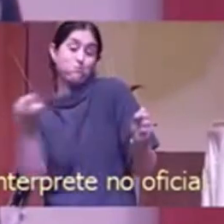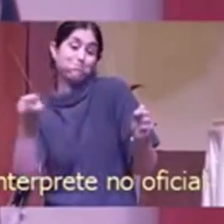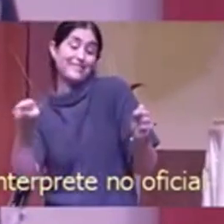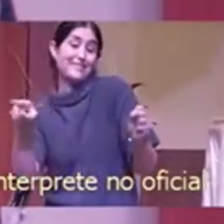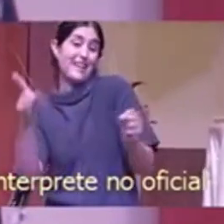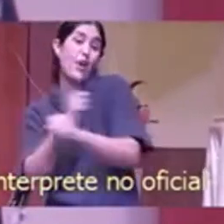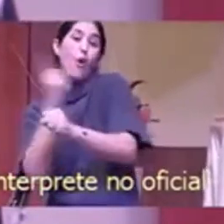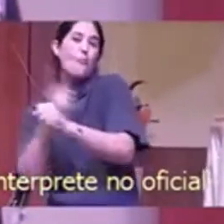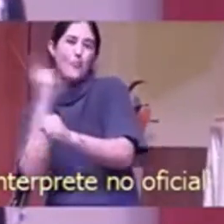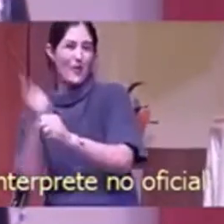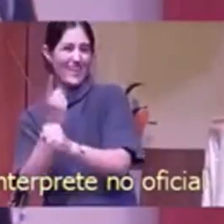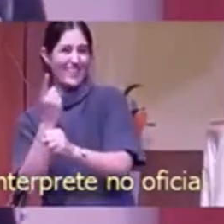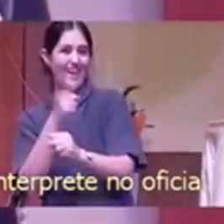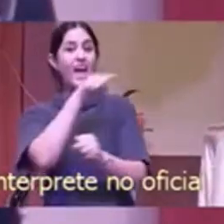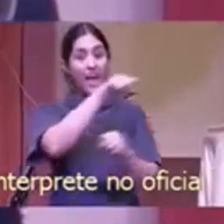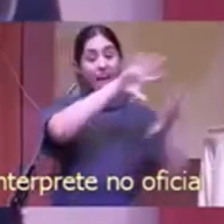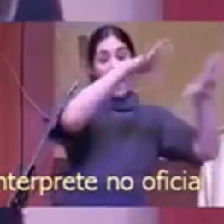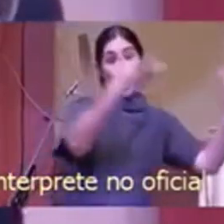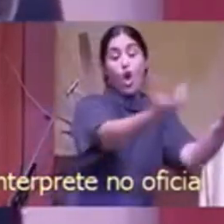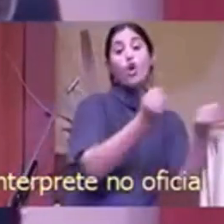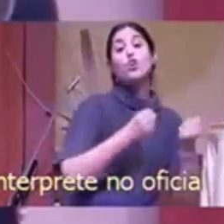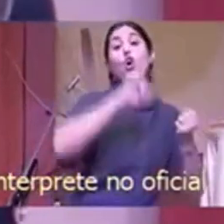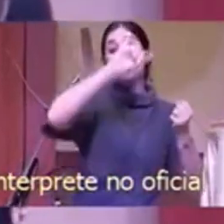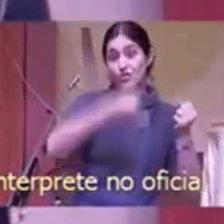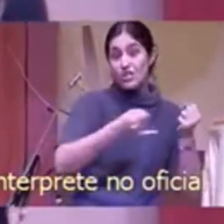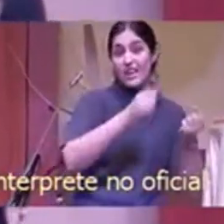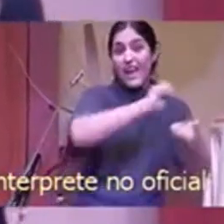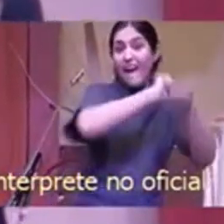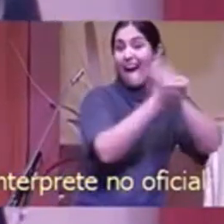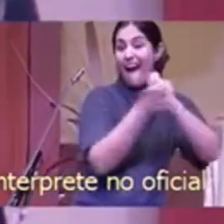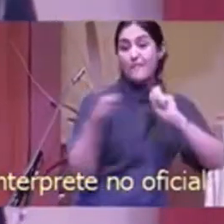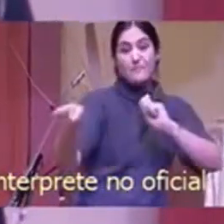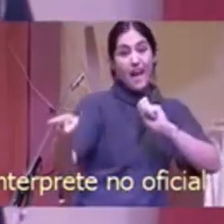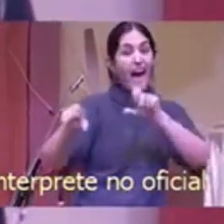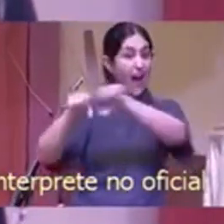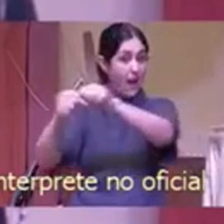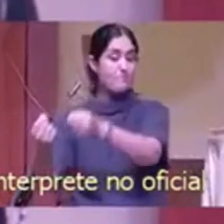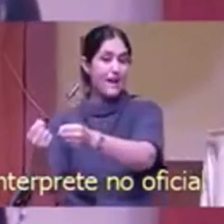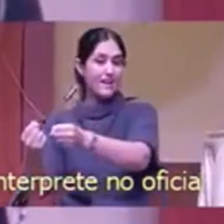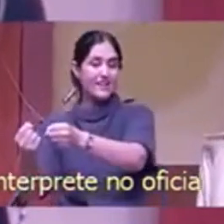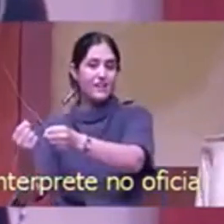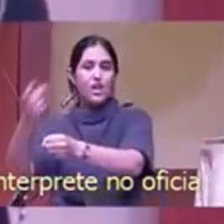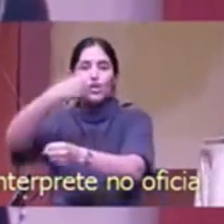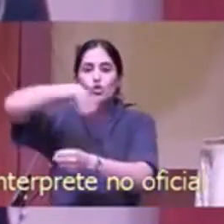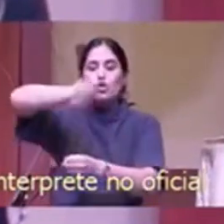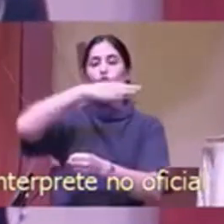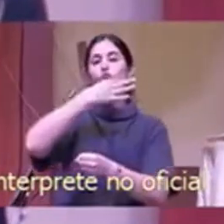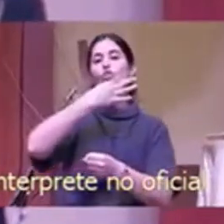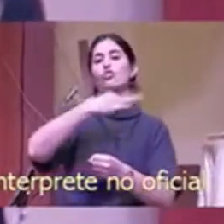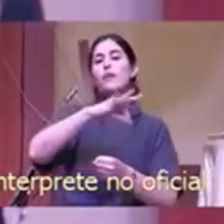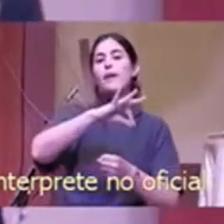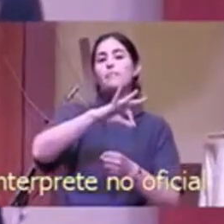Y no tenemos que ser como el pan, como cristianos. Tenemos que penetrar nuestra cultura.